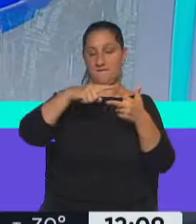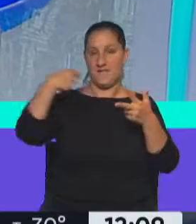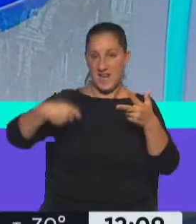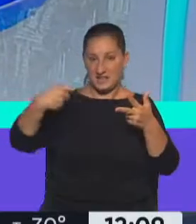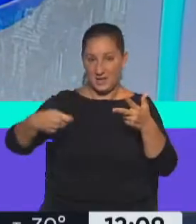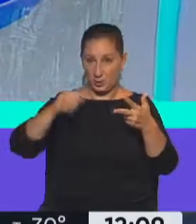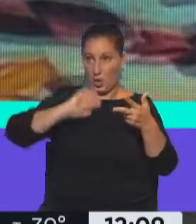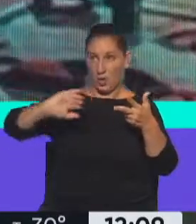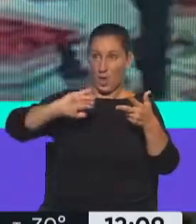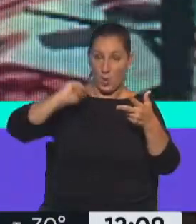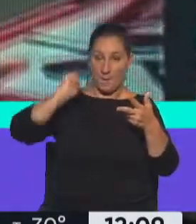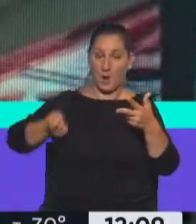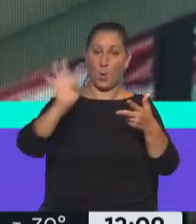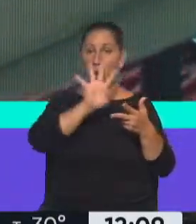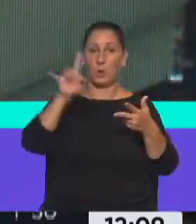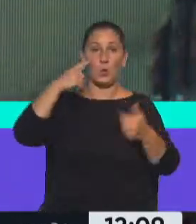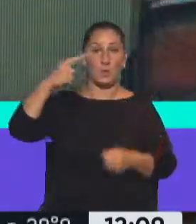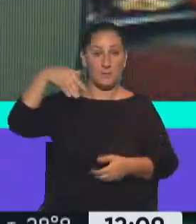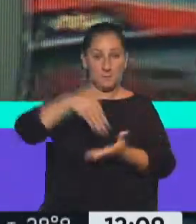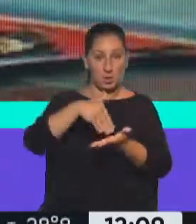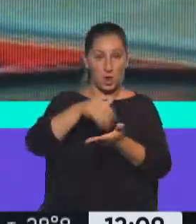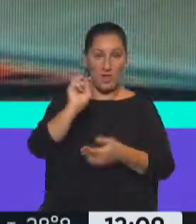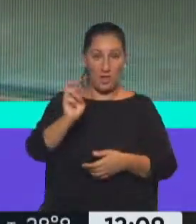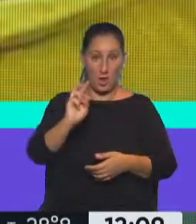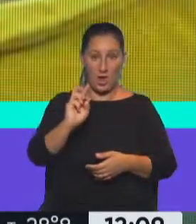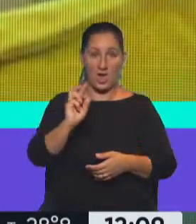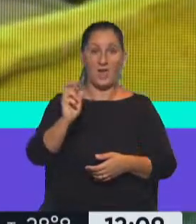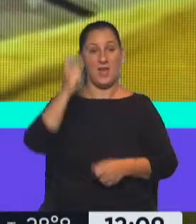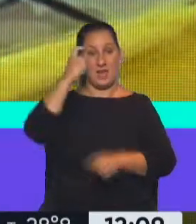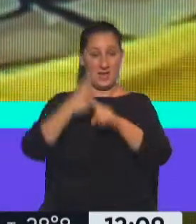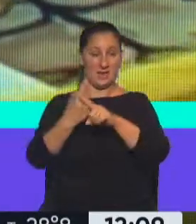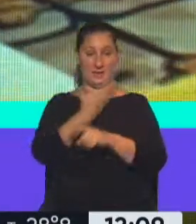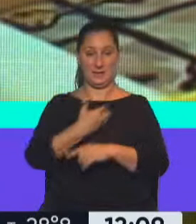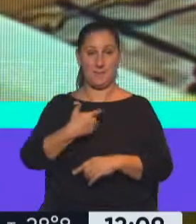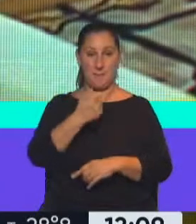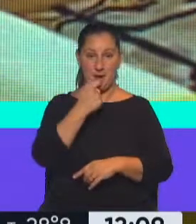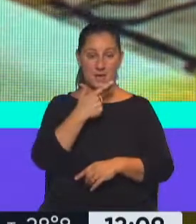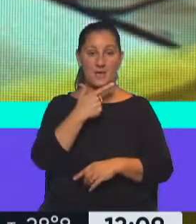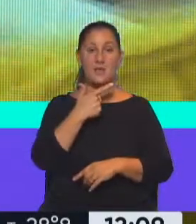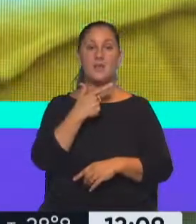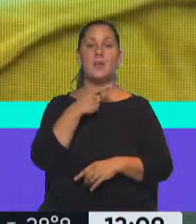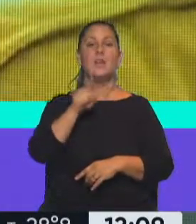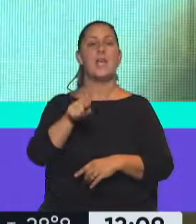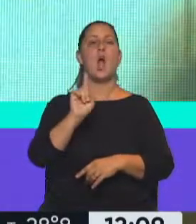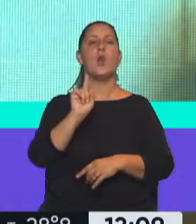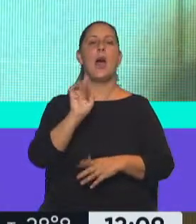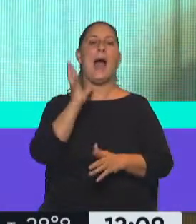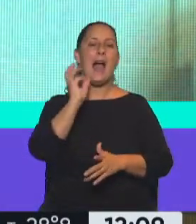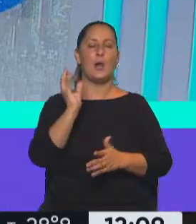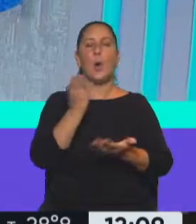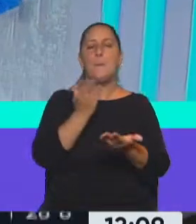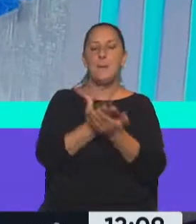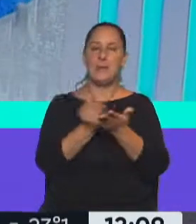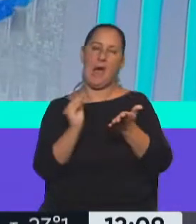de la deuda de los 44 mil millones de dólares que tomó la gestión del expresidente Mauricio Macri y ponga algún reparo